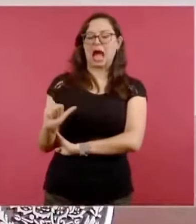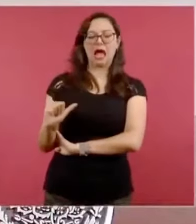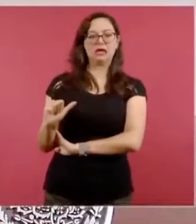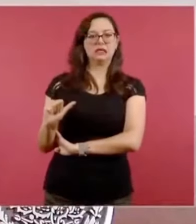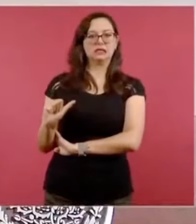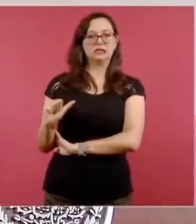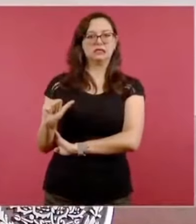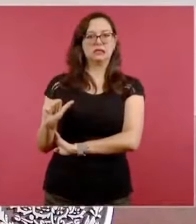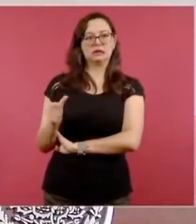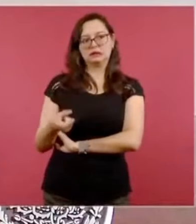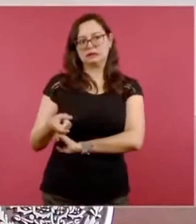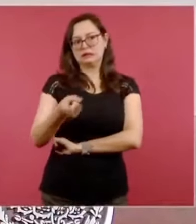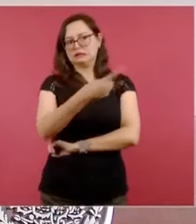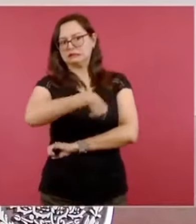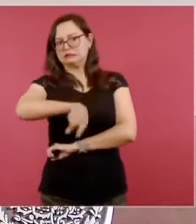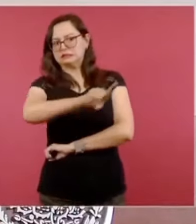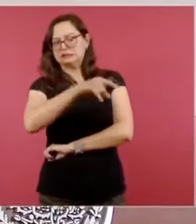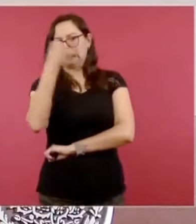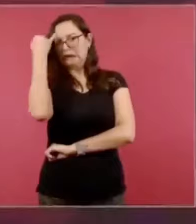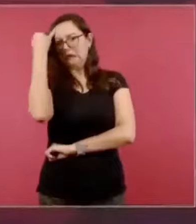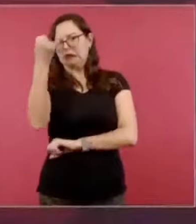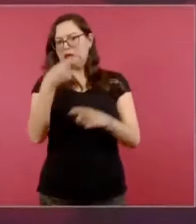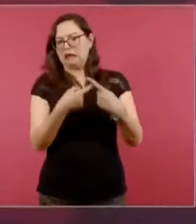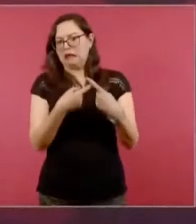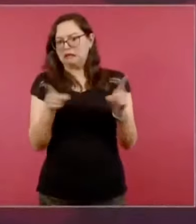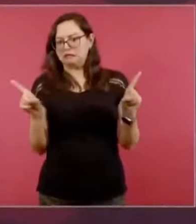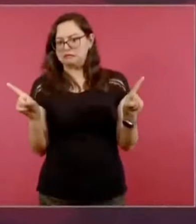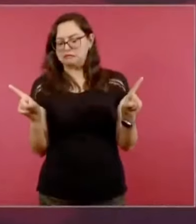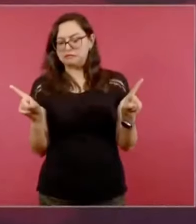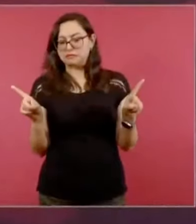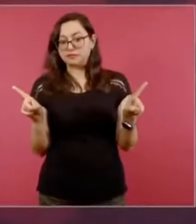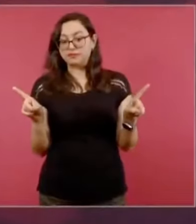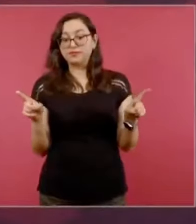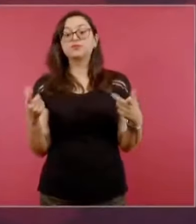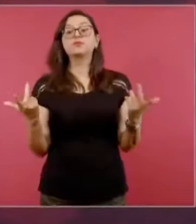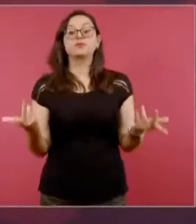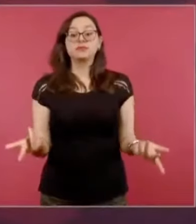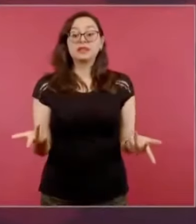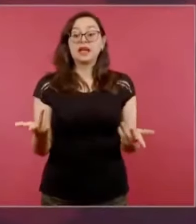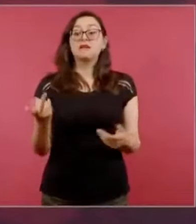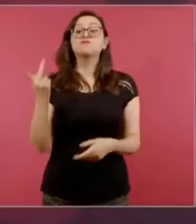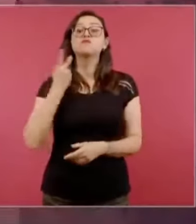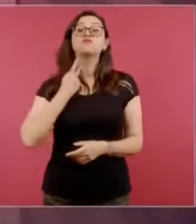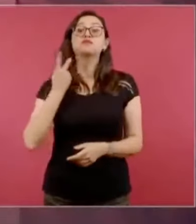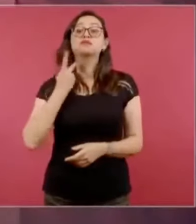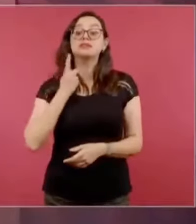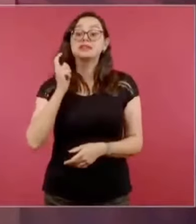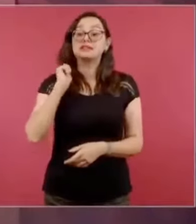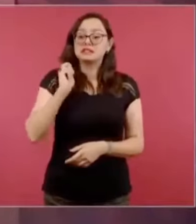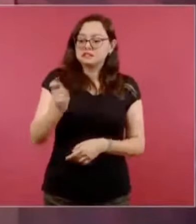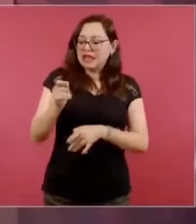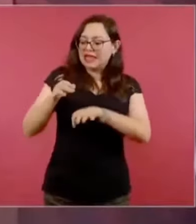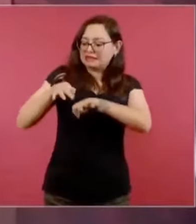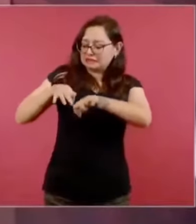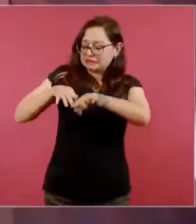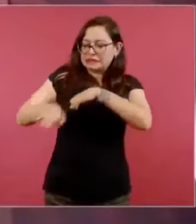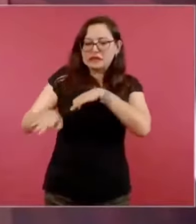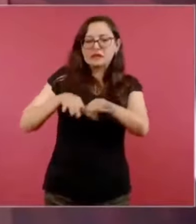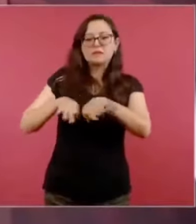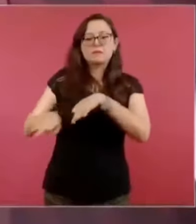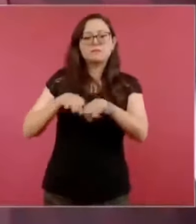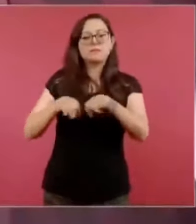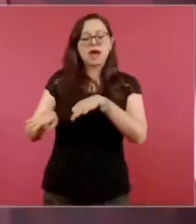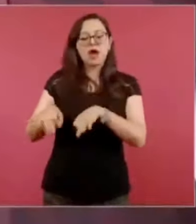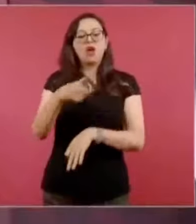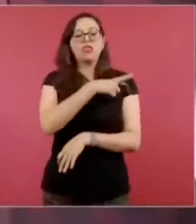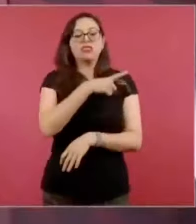Entonces, para ejercer el noble oficio de la política se requiere